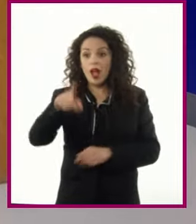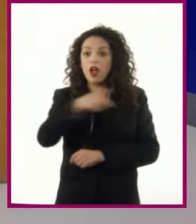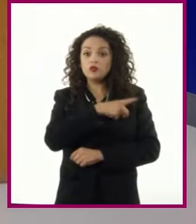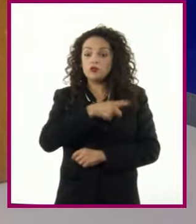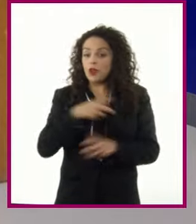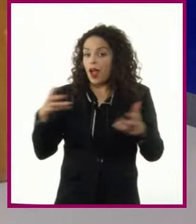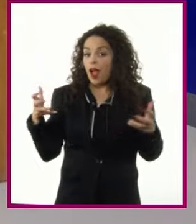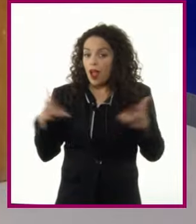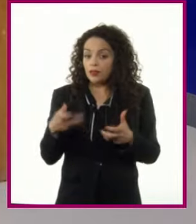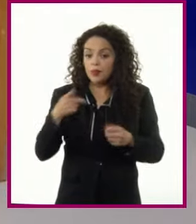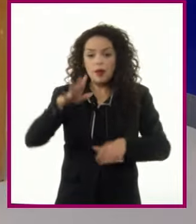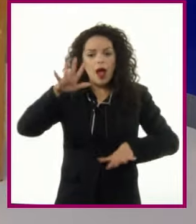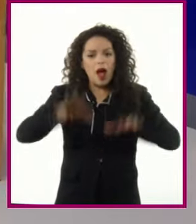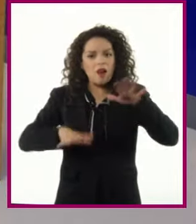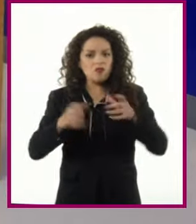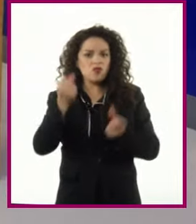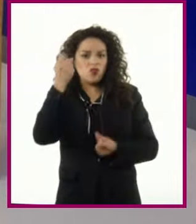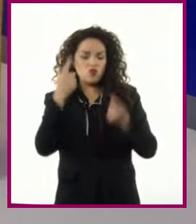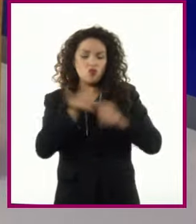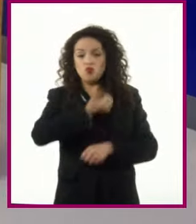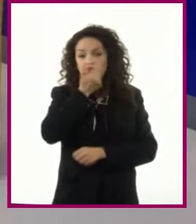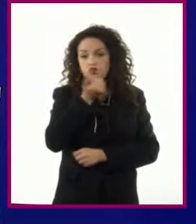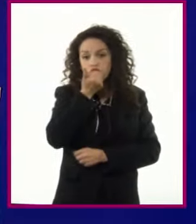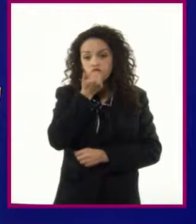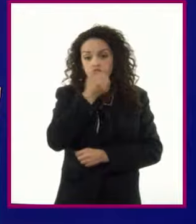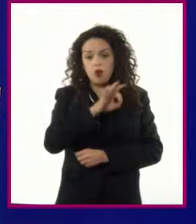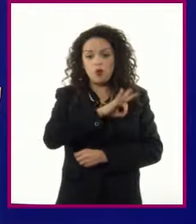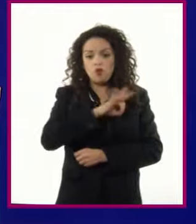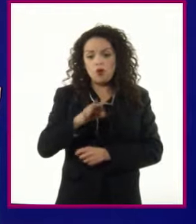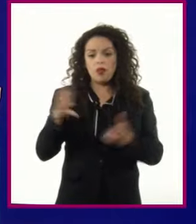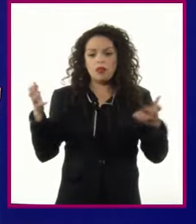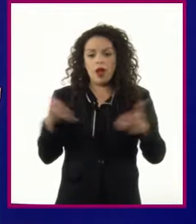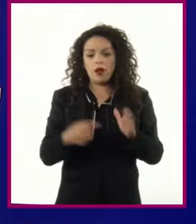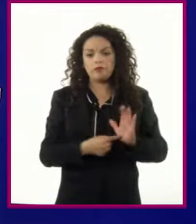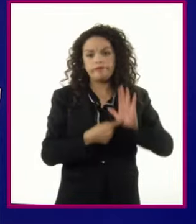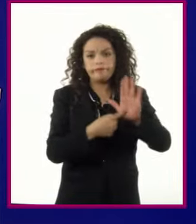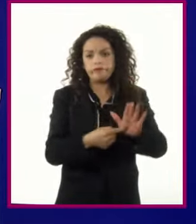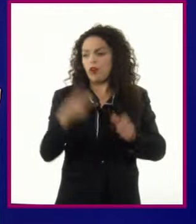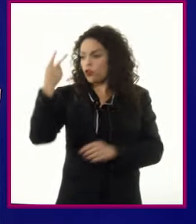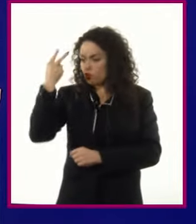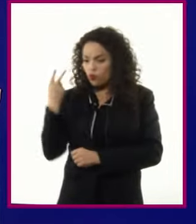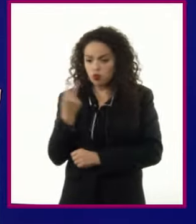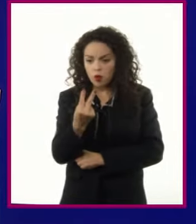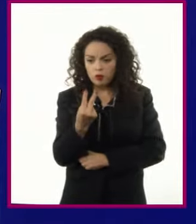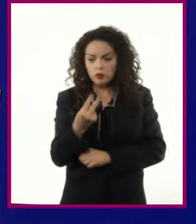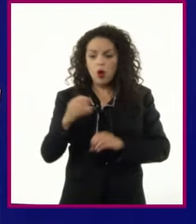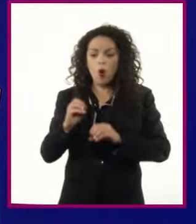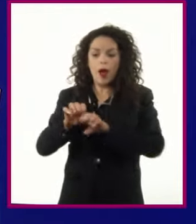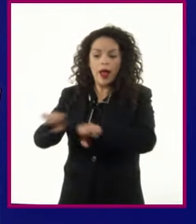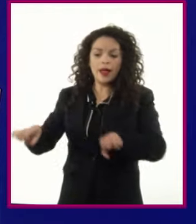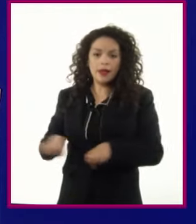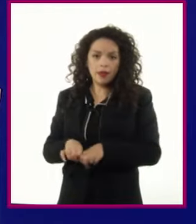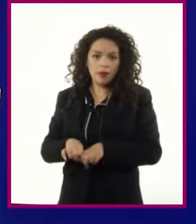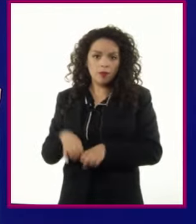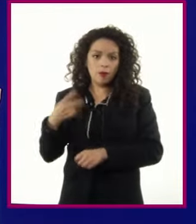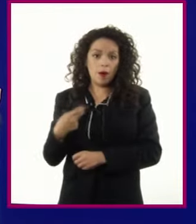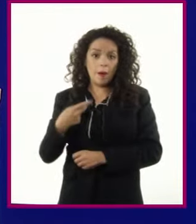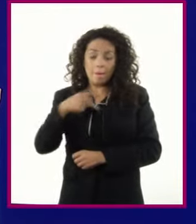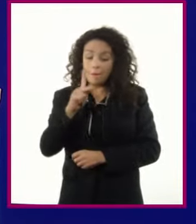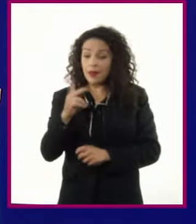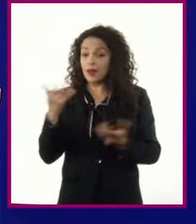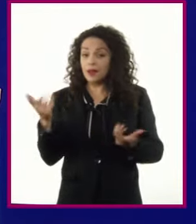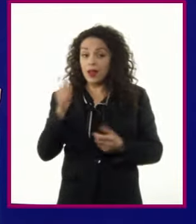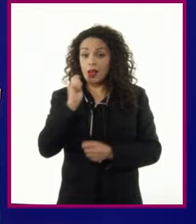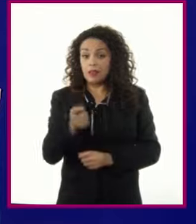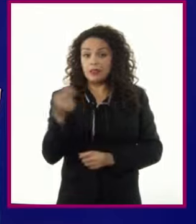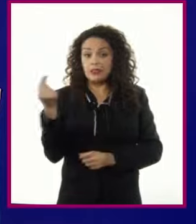en ciertos casos algunas alumnas y alumnos los puedan presentar en parejas o equipos Pero la idea es que sea un